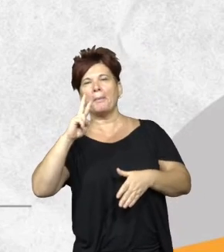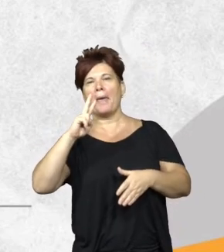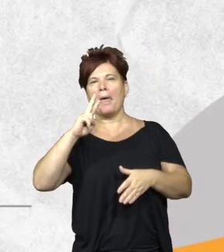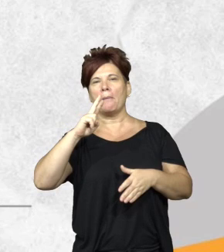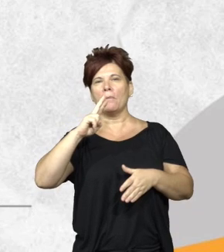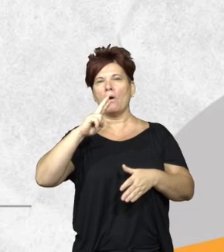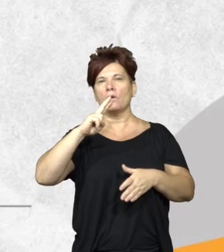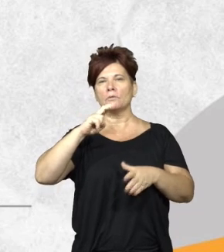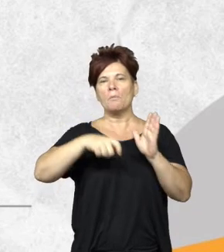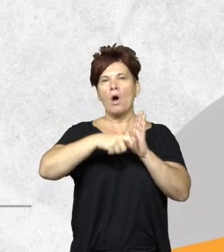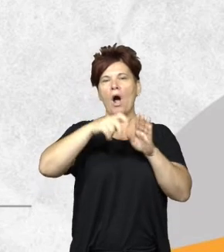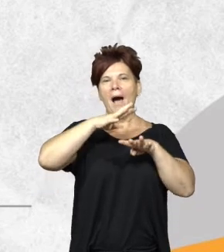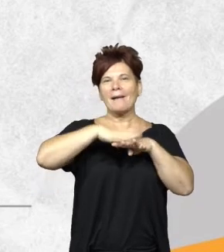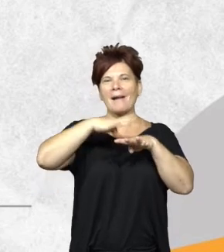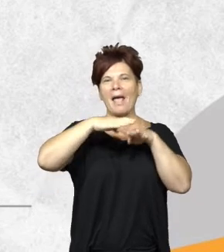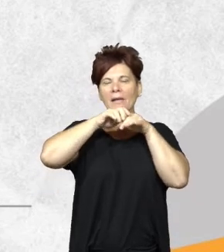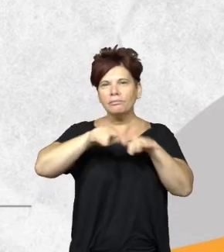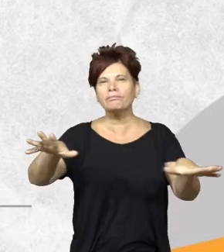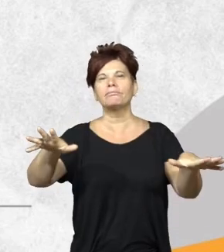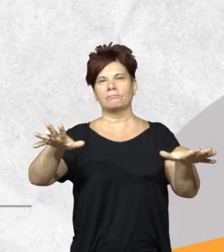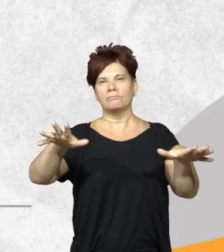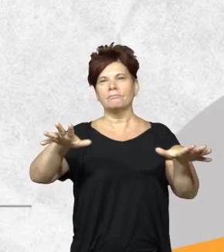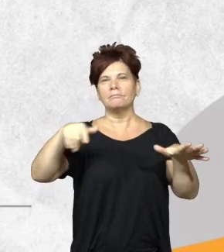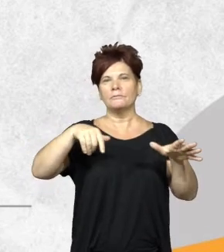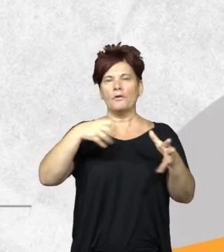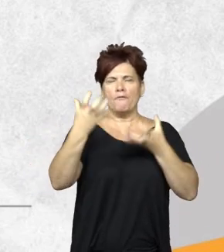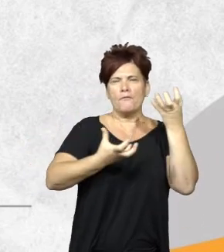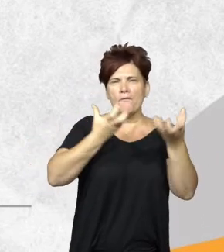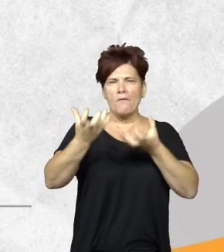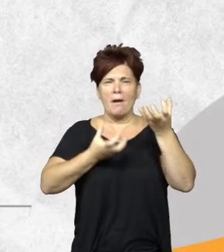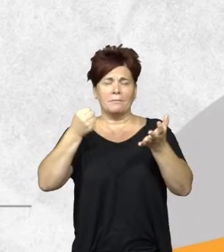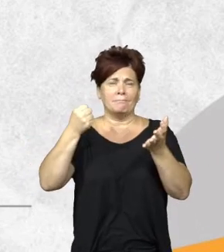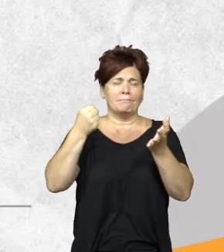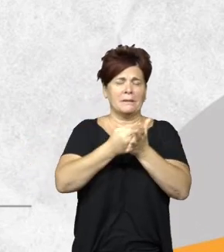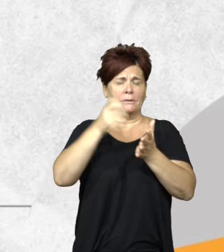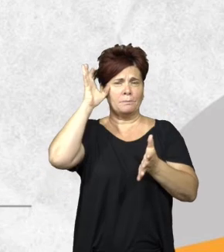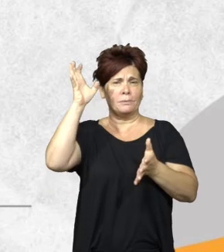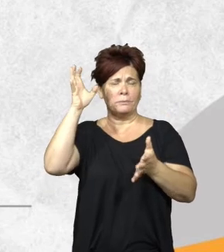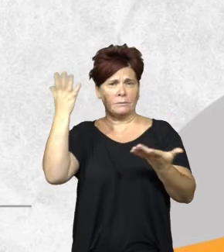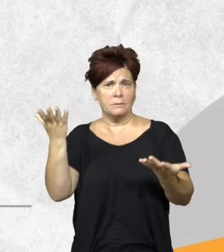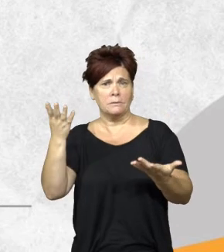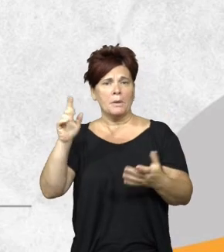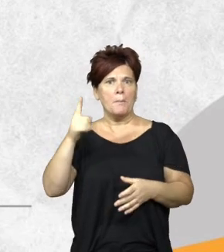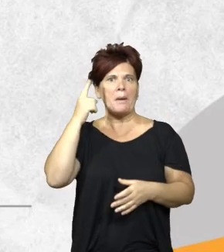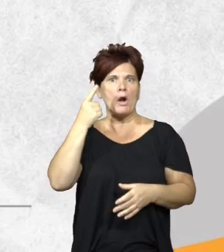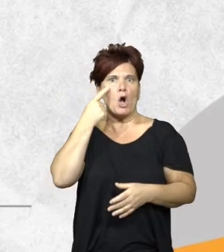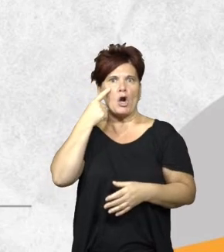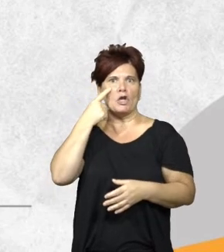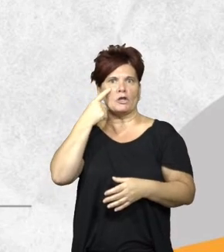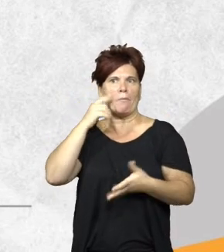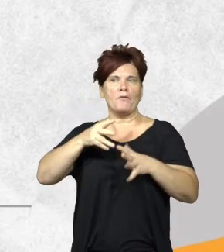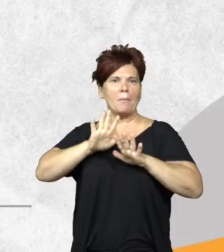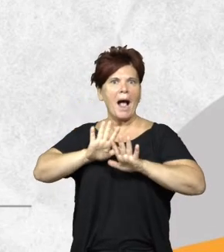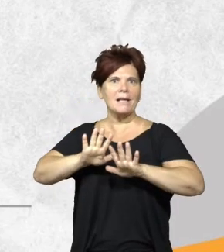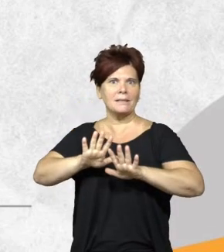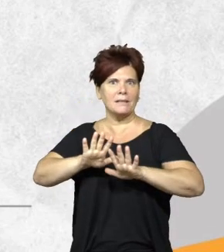medios de comunicación las redes sociales muchas veces los fuegos son de tal impacto que nos tomamos conocimiento primero por estos medios la gente